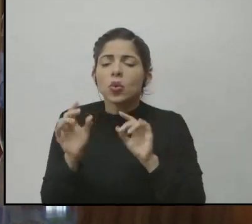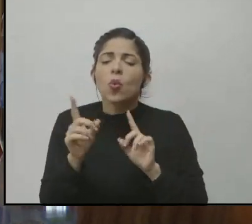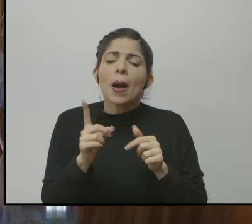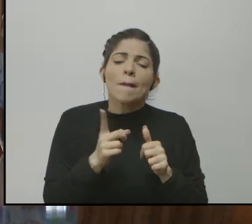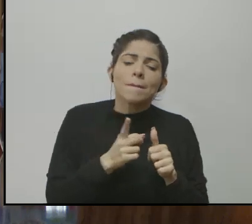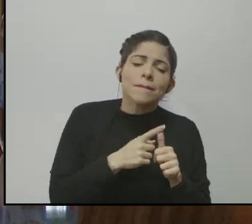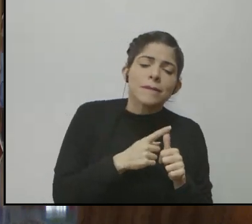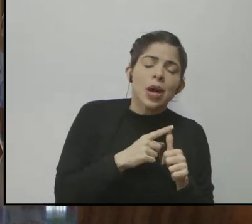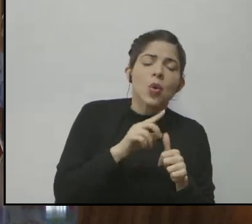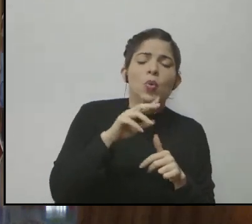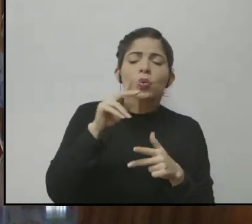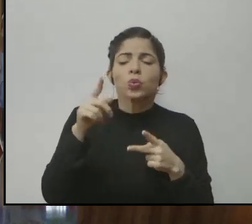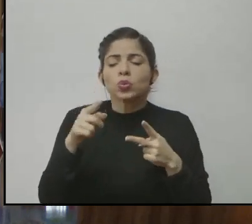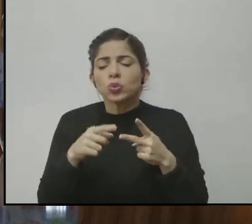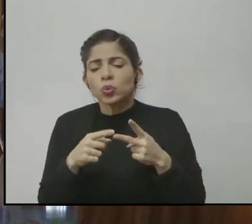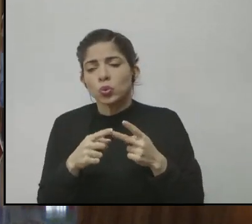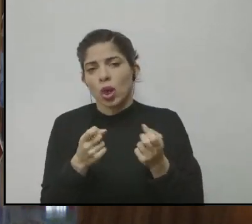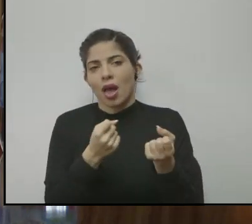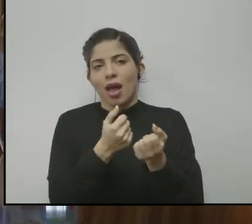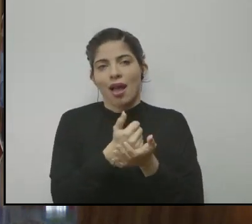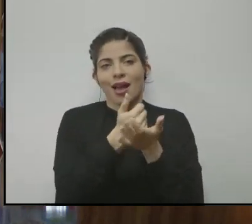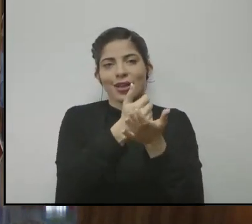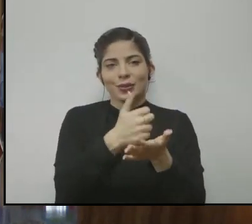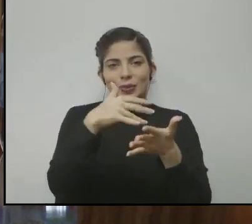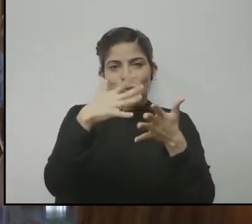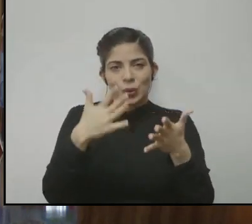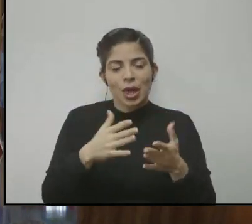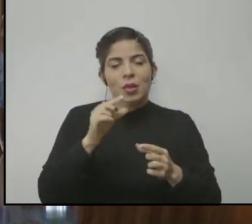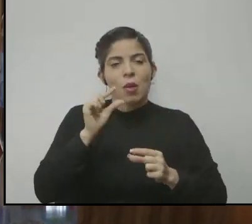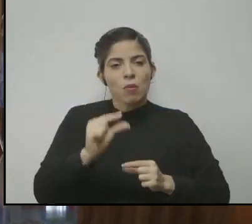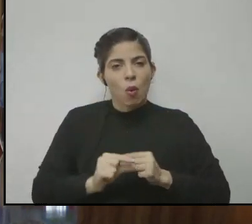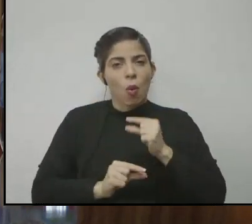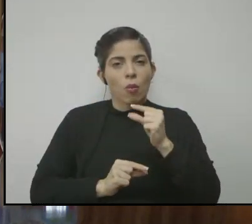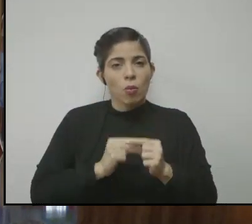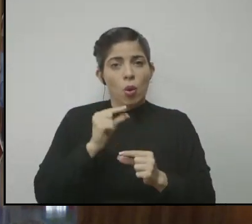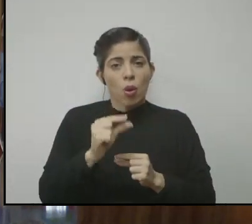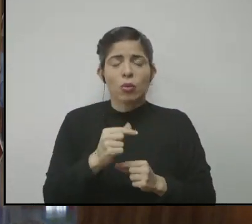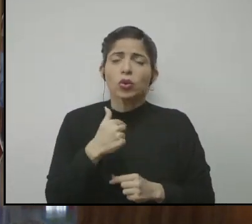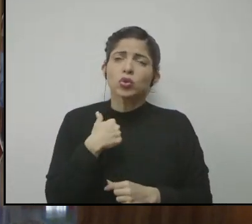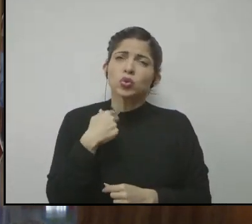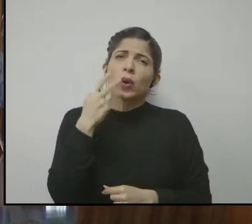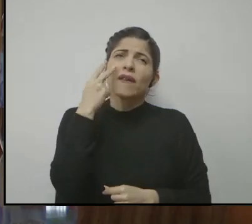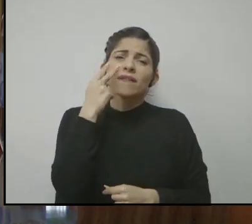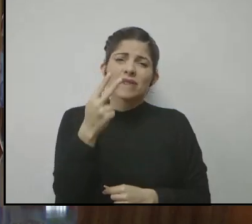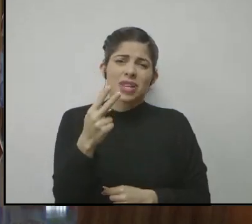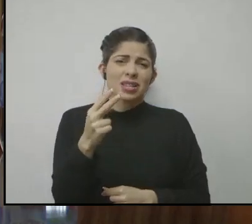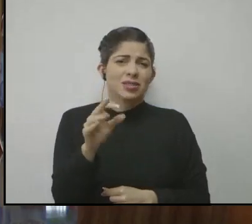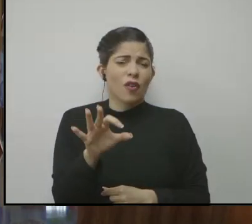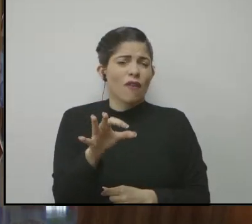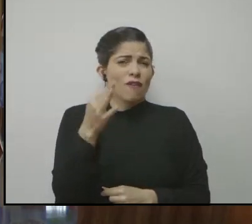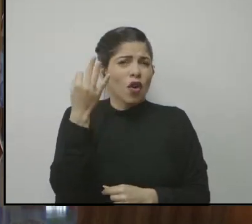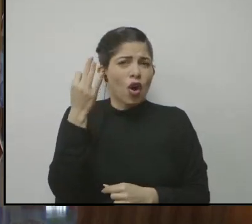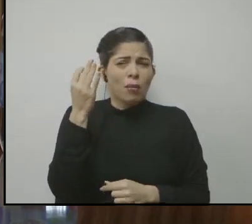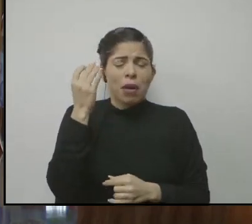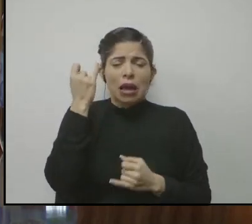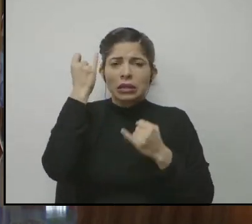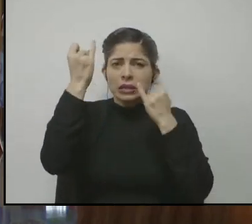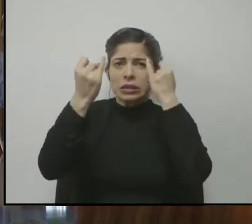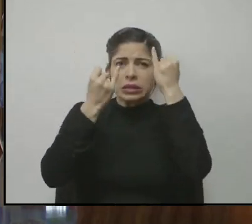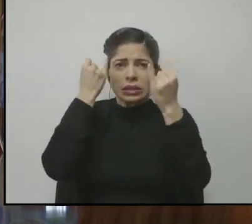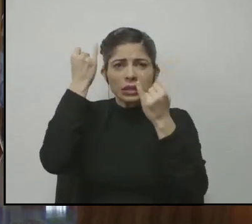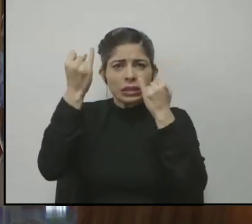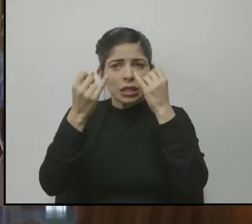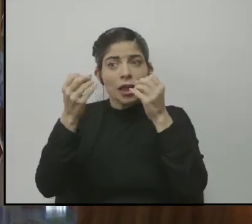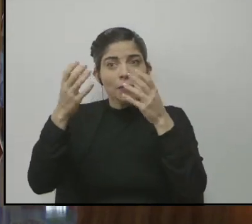hacemos segundo, ir apoyando a los estudiantes en ese proceso, yo he visto formas muy pero muy innovadoras de